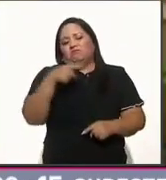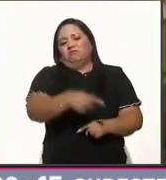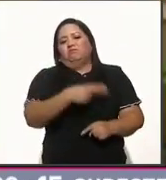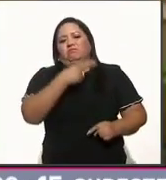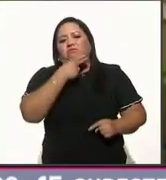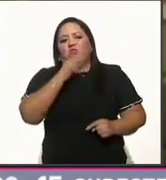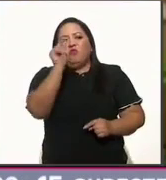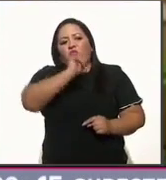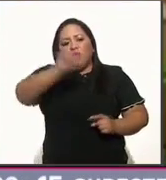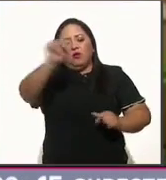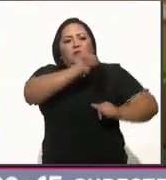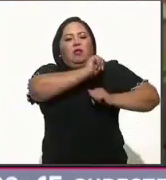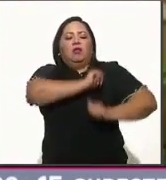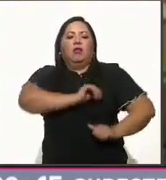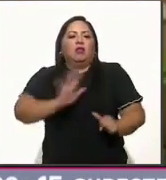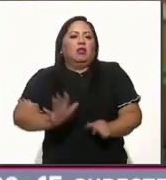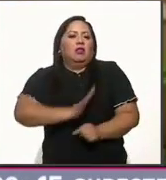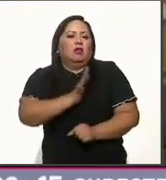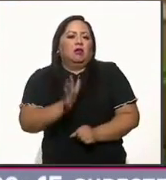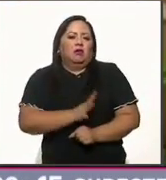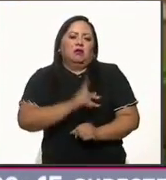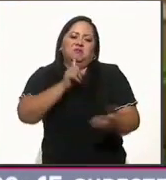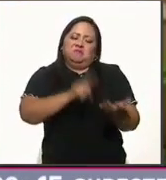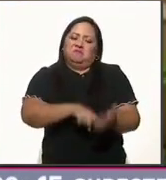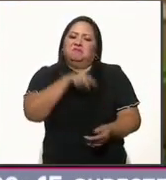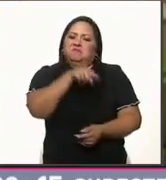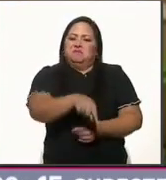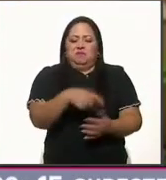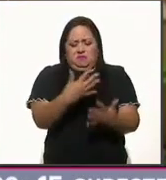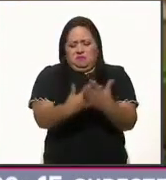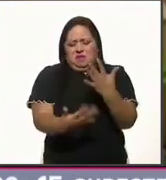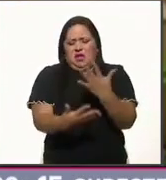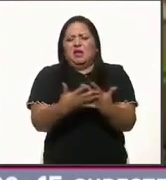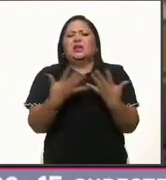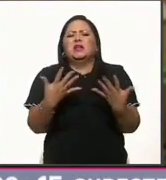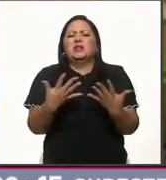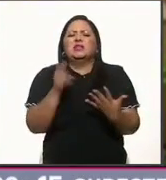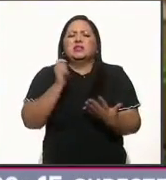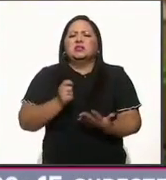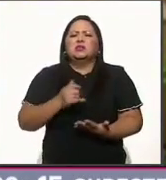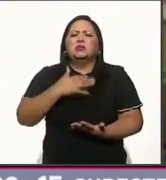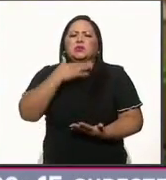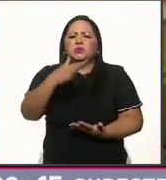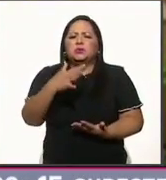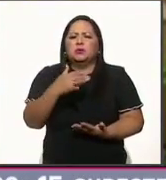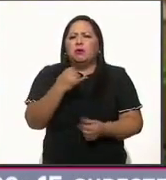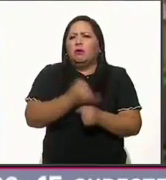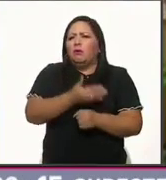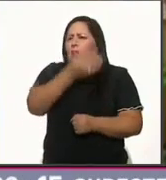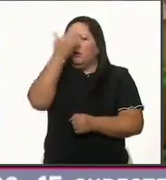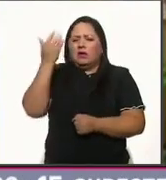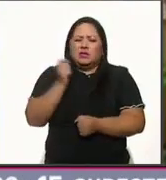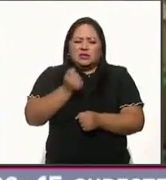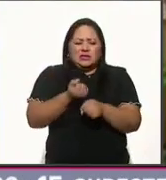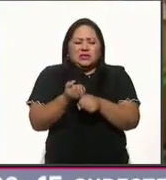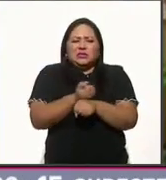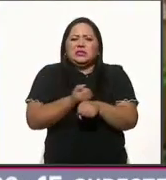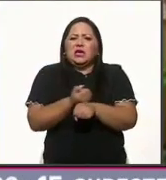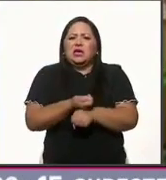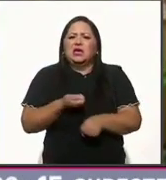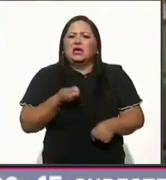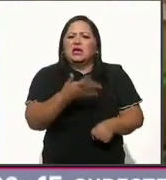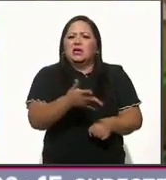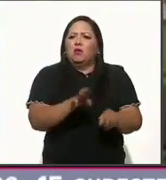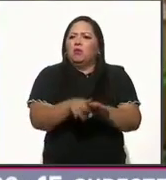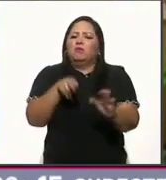de un funcionario que, señaló, tenía las manos cubiertas de sangre de inocentes. Es un poco